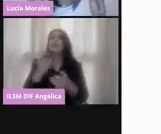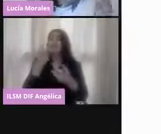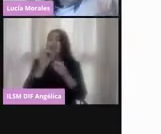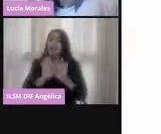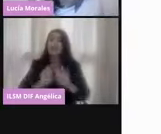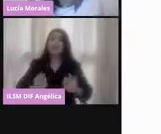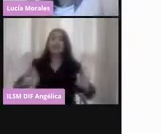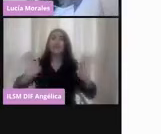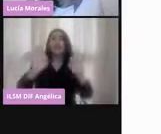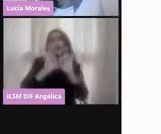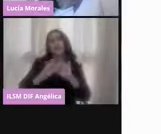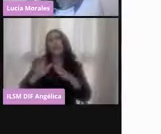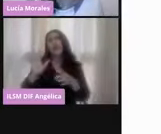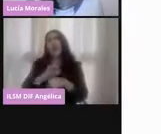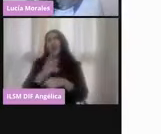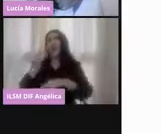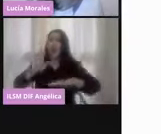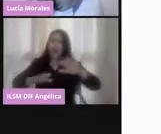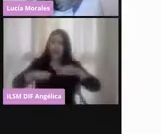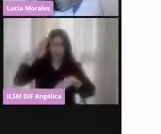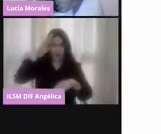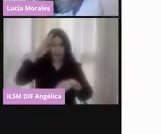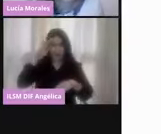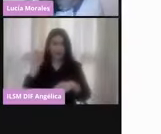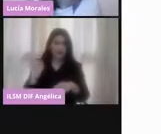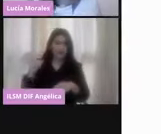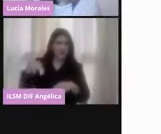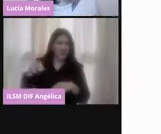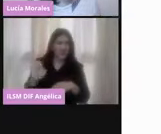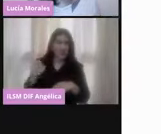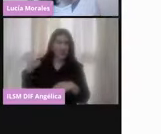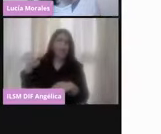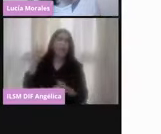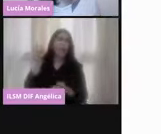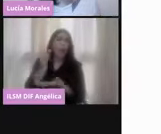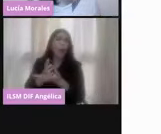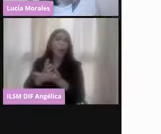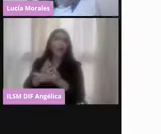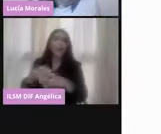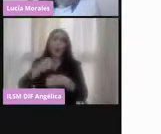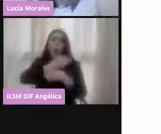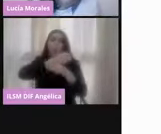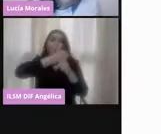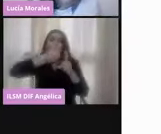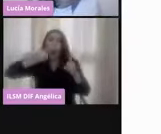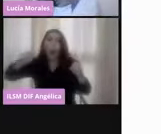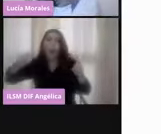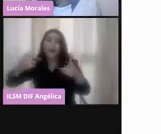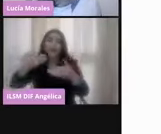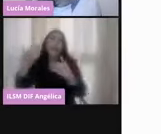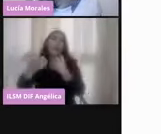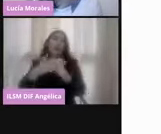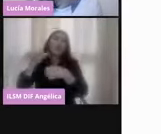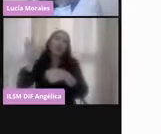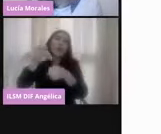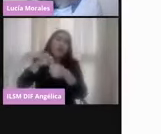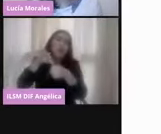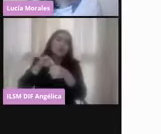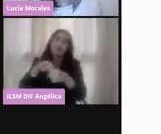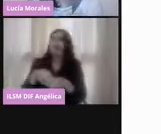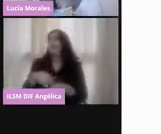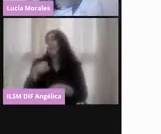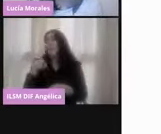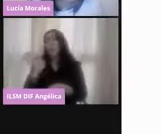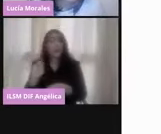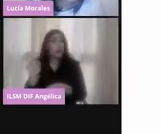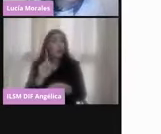creemos que el Instituto Nacional Electoral solamente organiza elecciones, y no es así. El Instituto Nacional